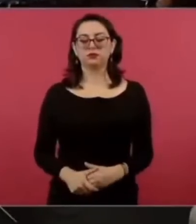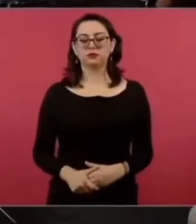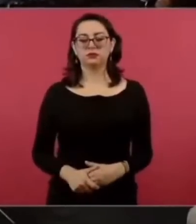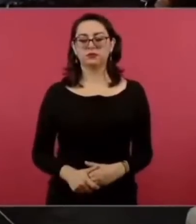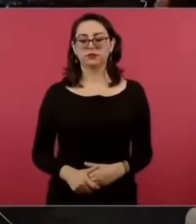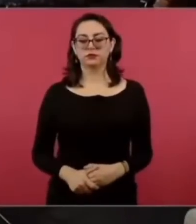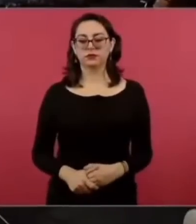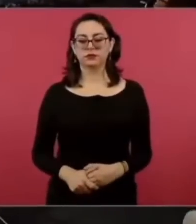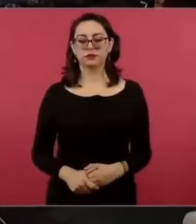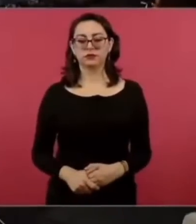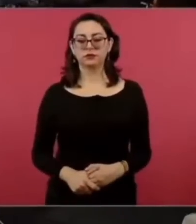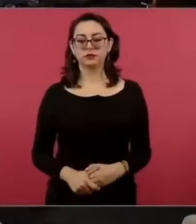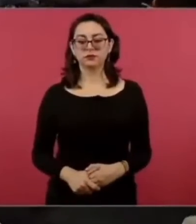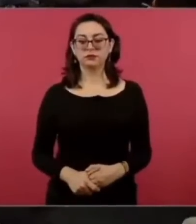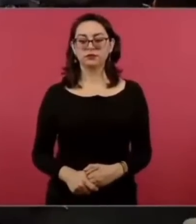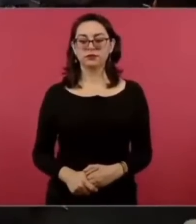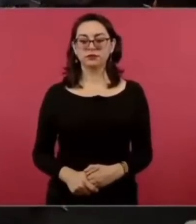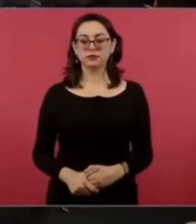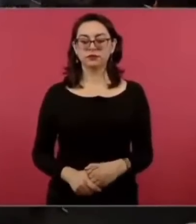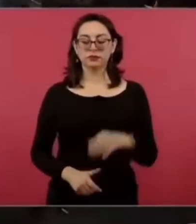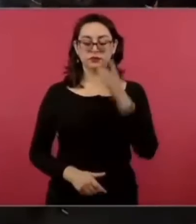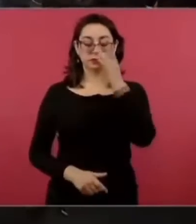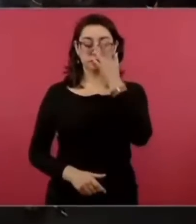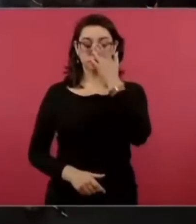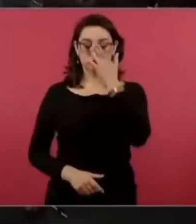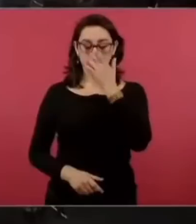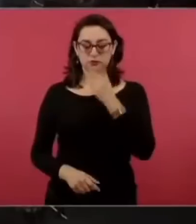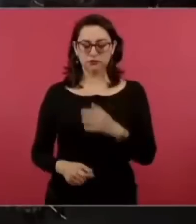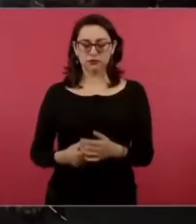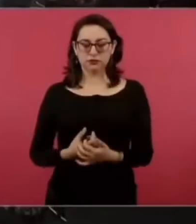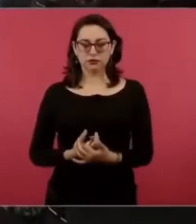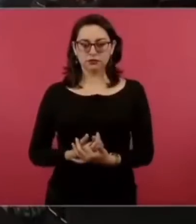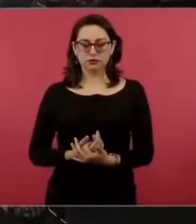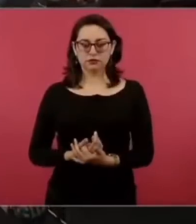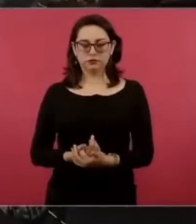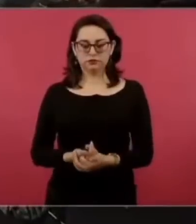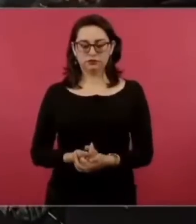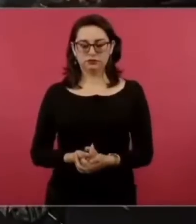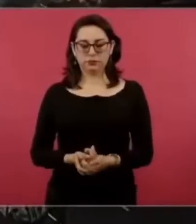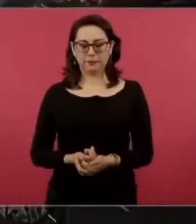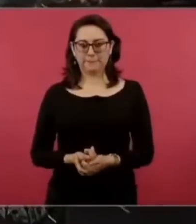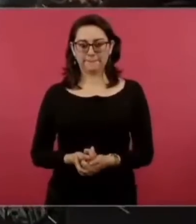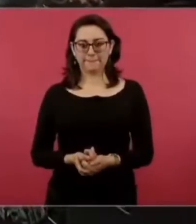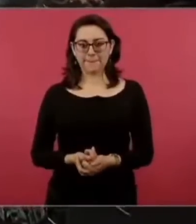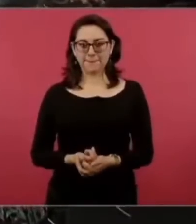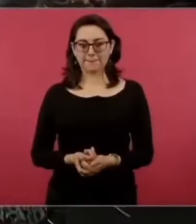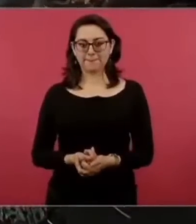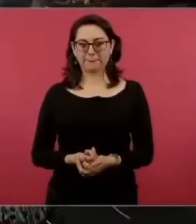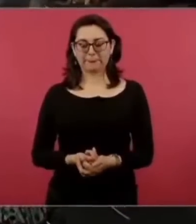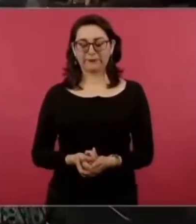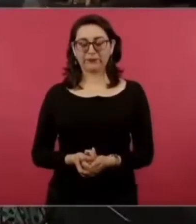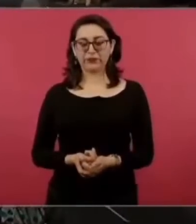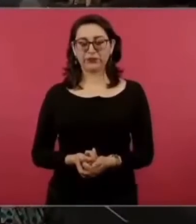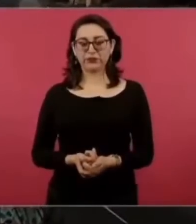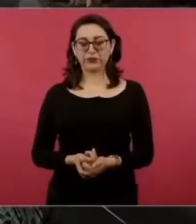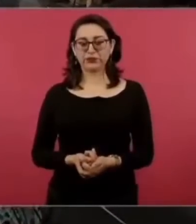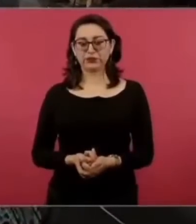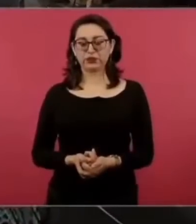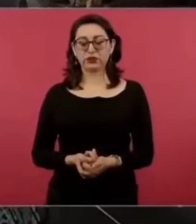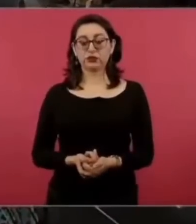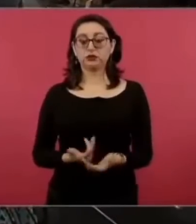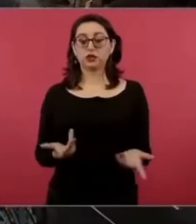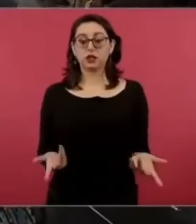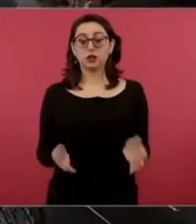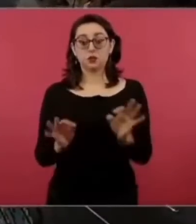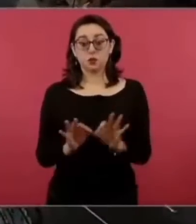mande sí es que es interesante de que